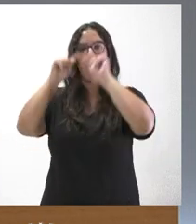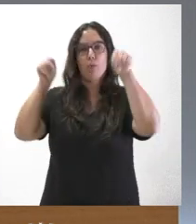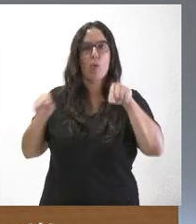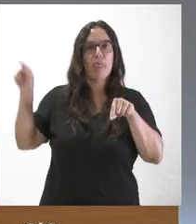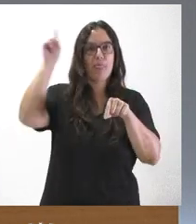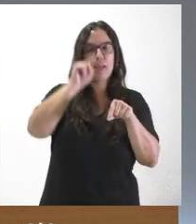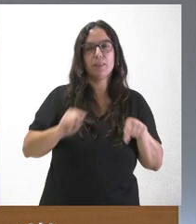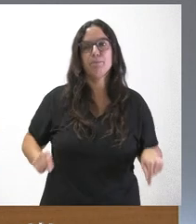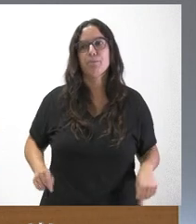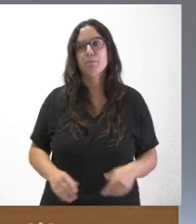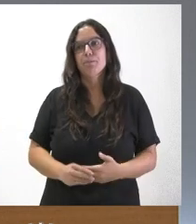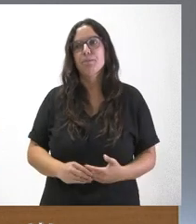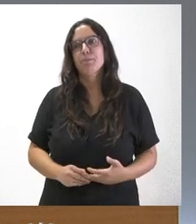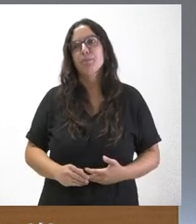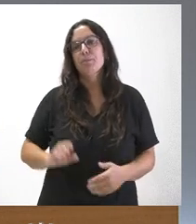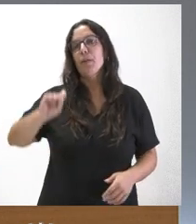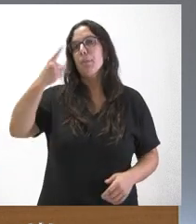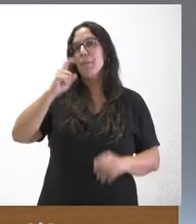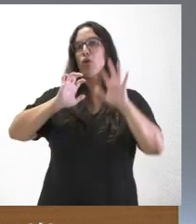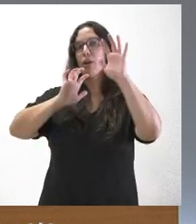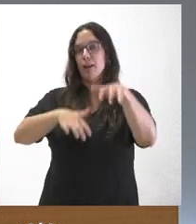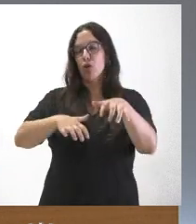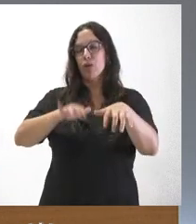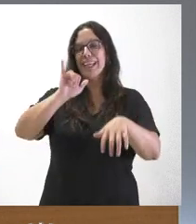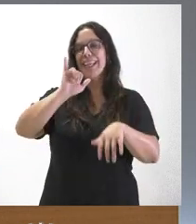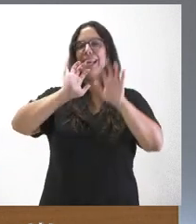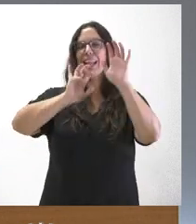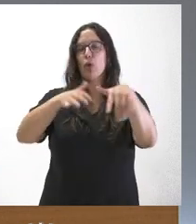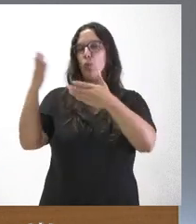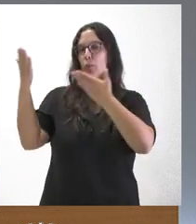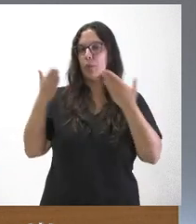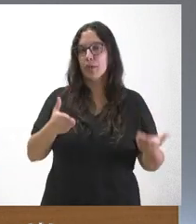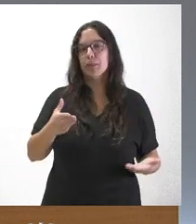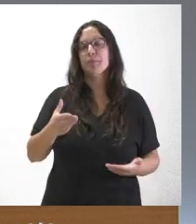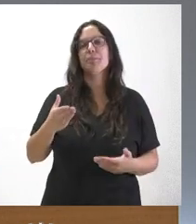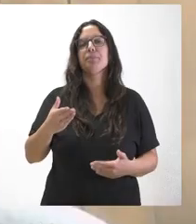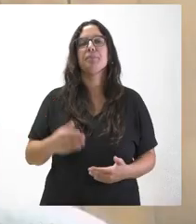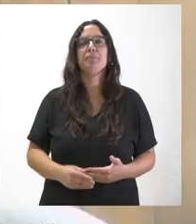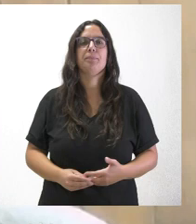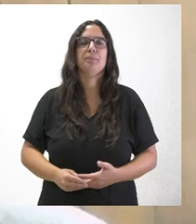provincias. Lo iniciamos en León con Carlos Domínguez de Ileón. Cuando quieras, Carlos, adelante.